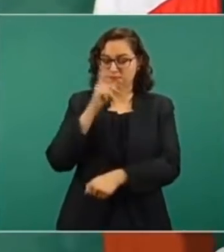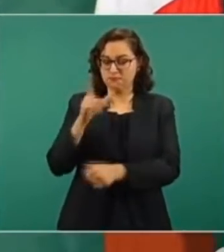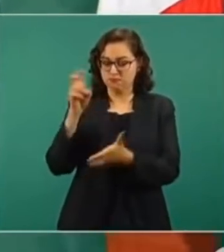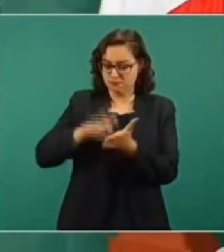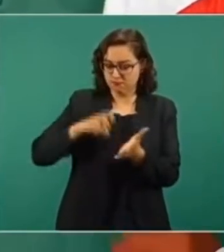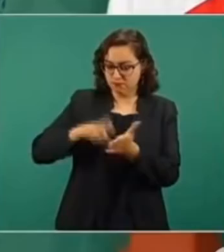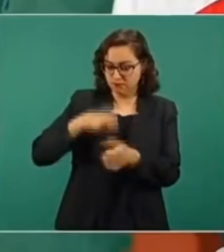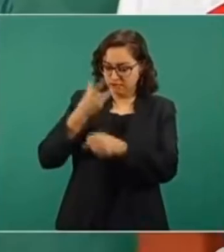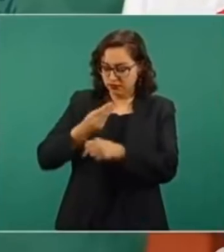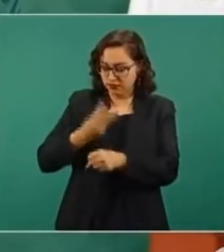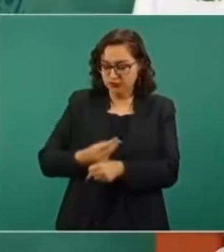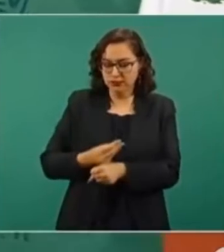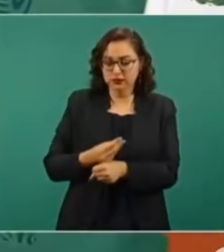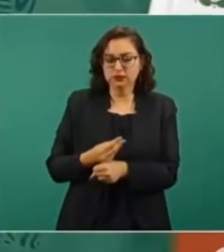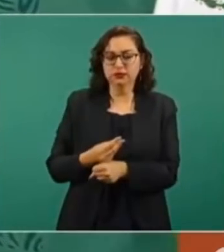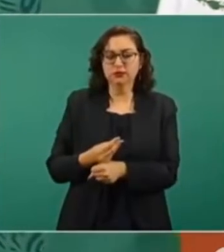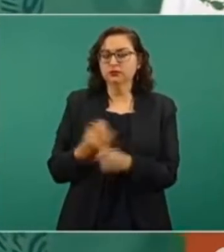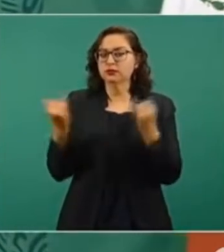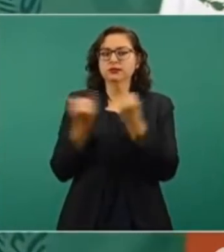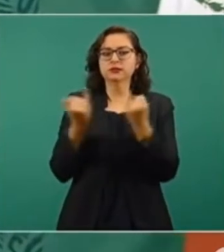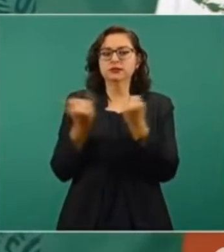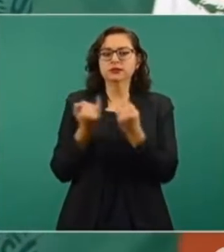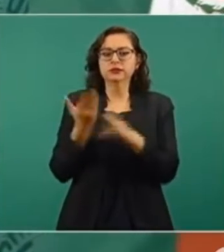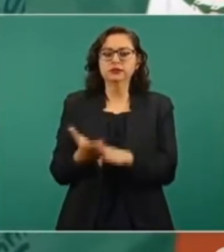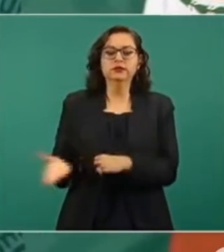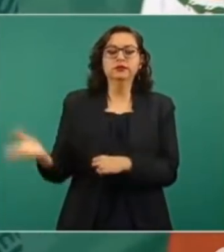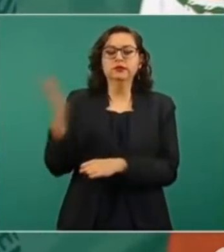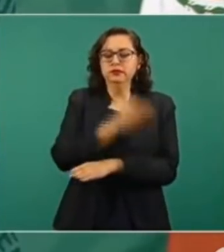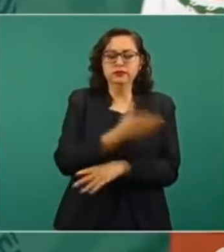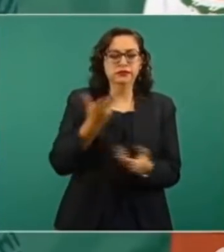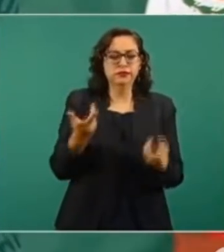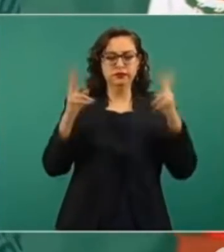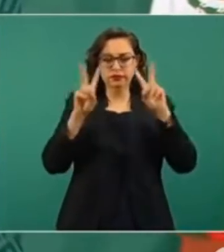con el pago de los impuestos,